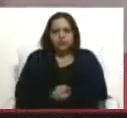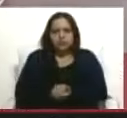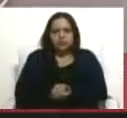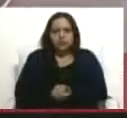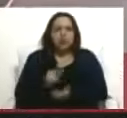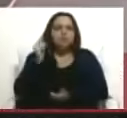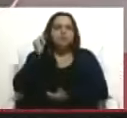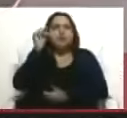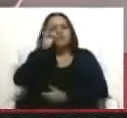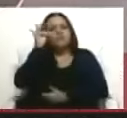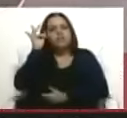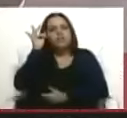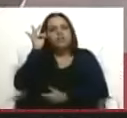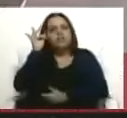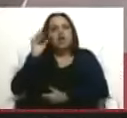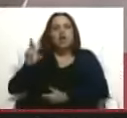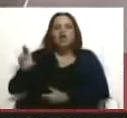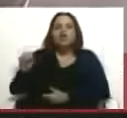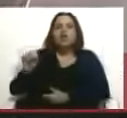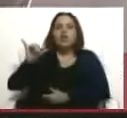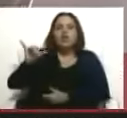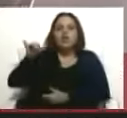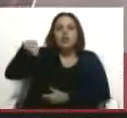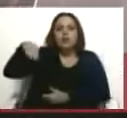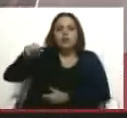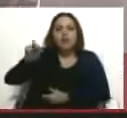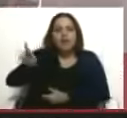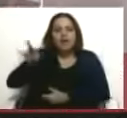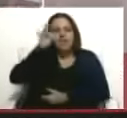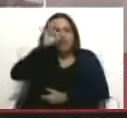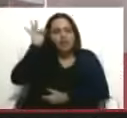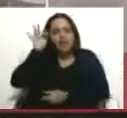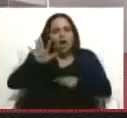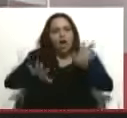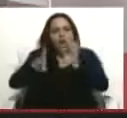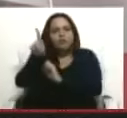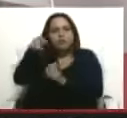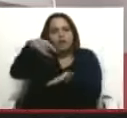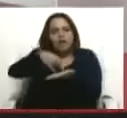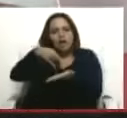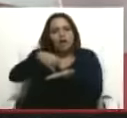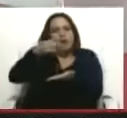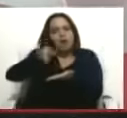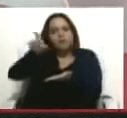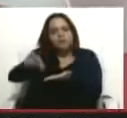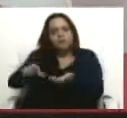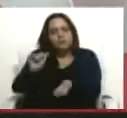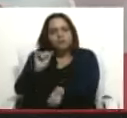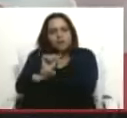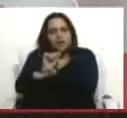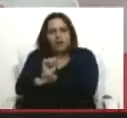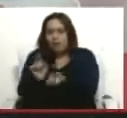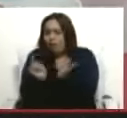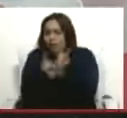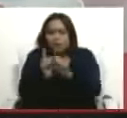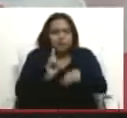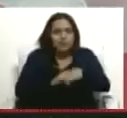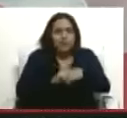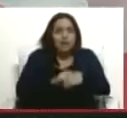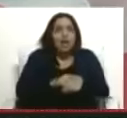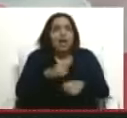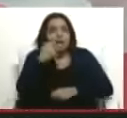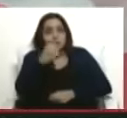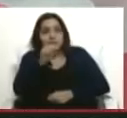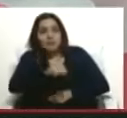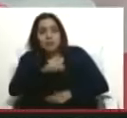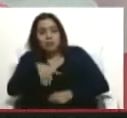Roymar Contreras, el fiscal 11 de Carabobo, ha sido detenida hace apenas unos minutos. Ah, ahora se